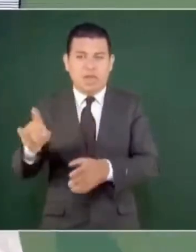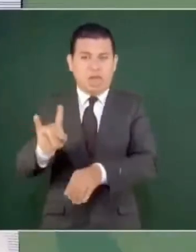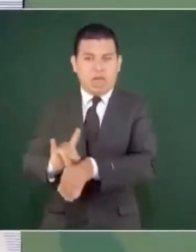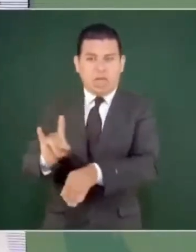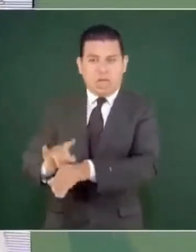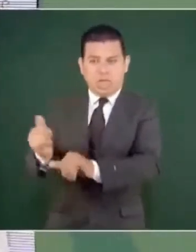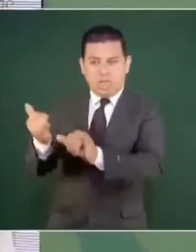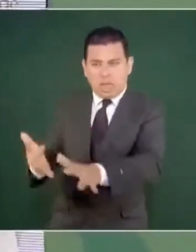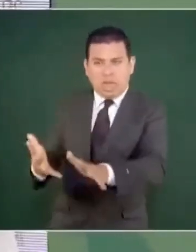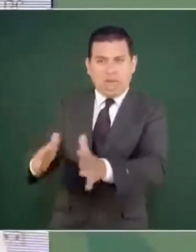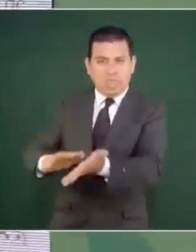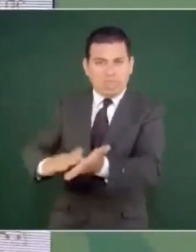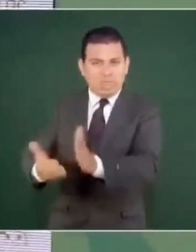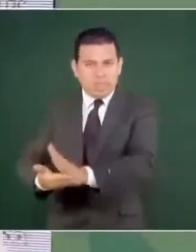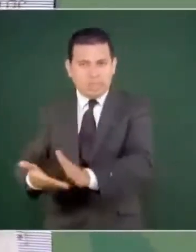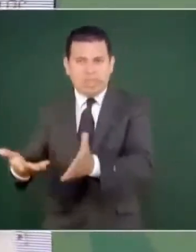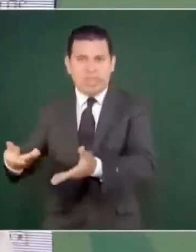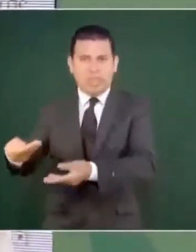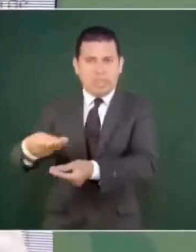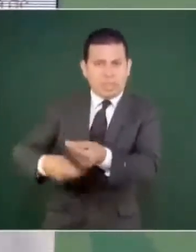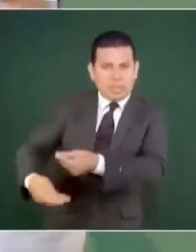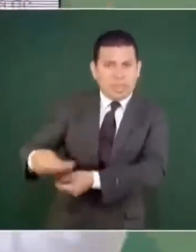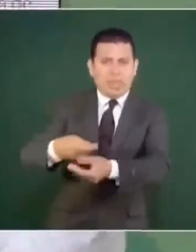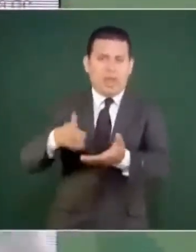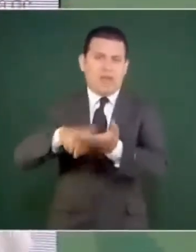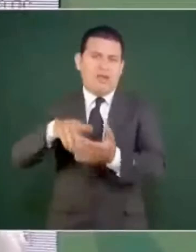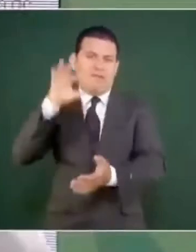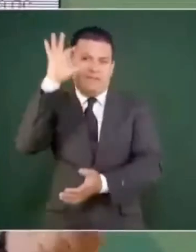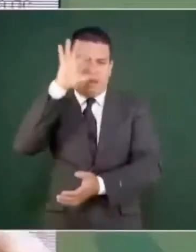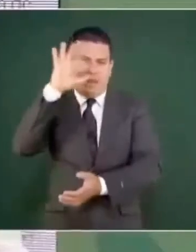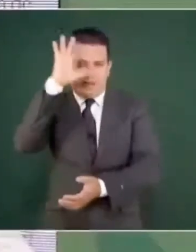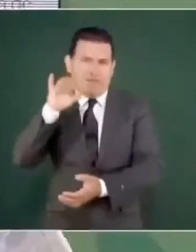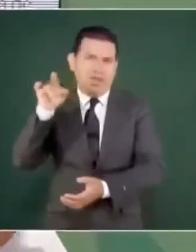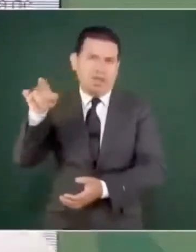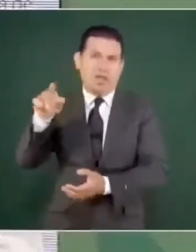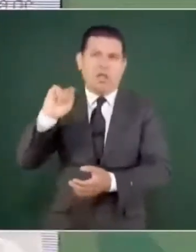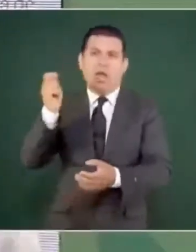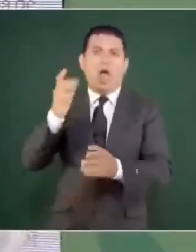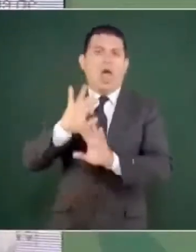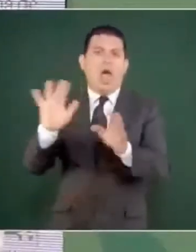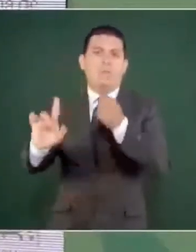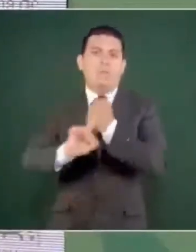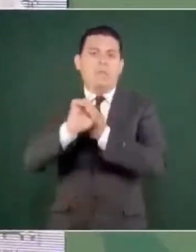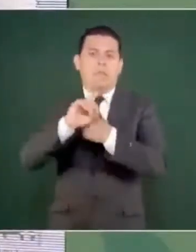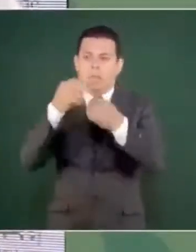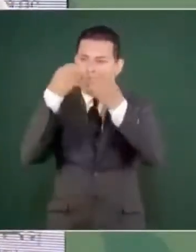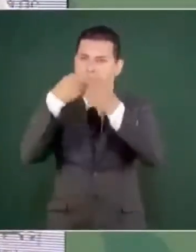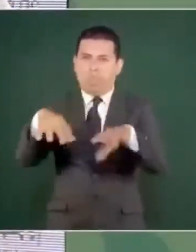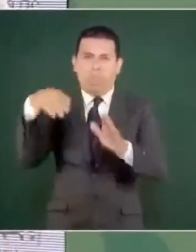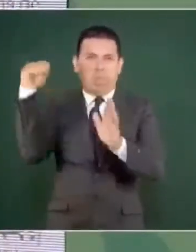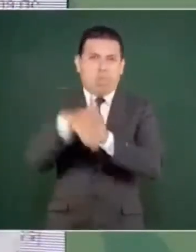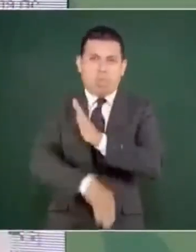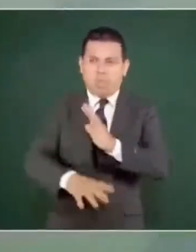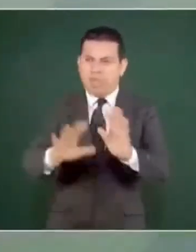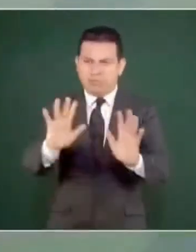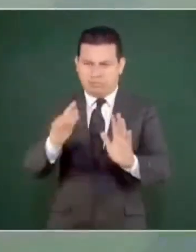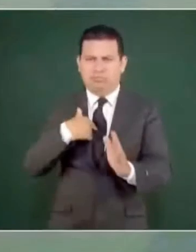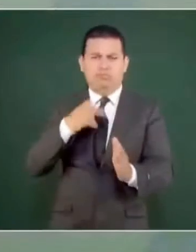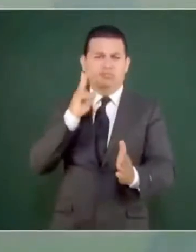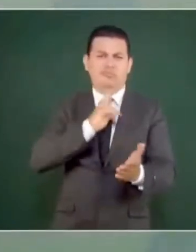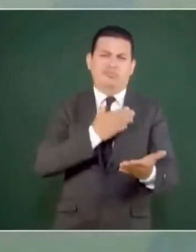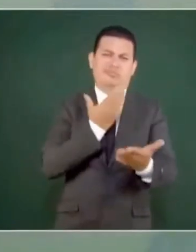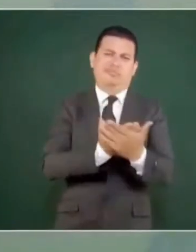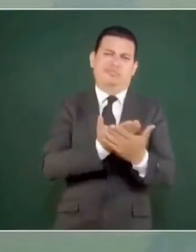durante el gobierno de Calderón con Repsol, presenté las pruebas,